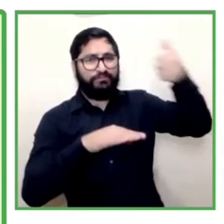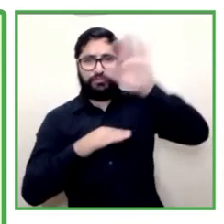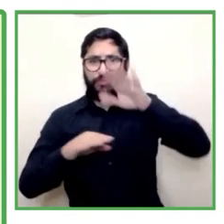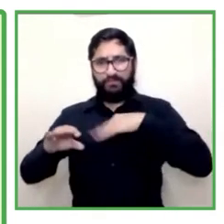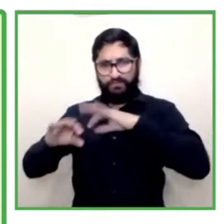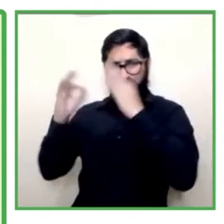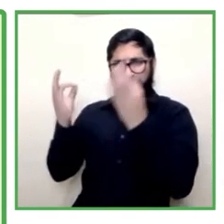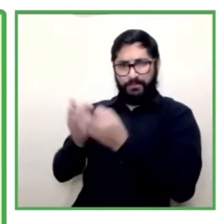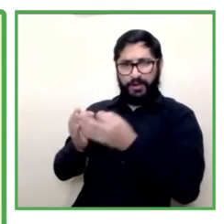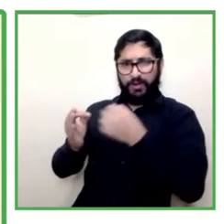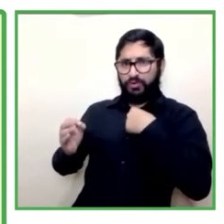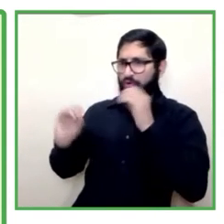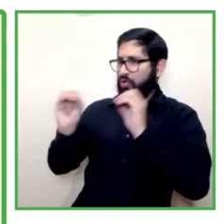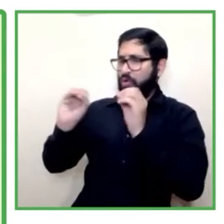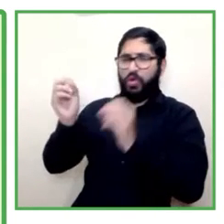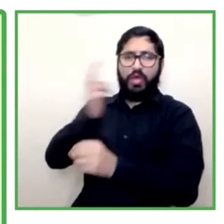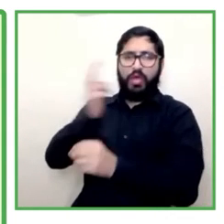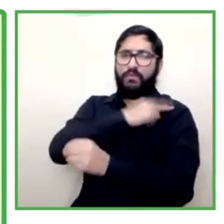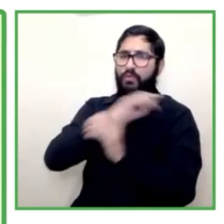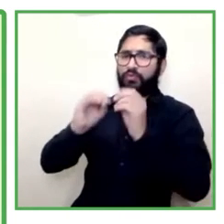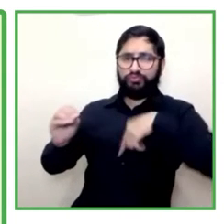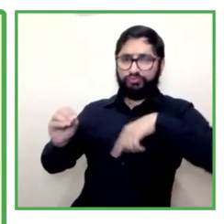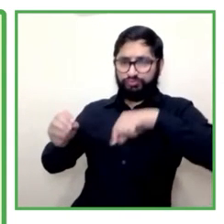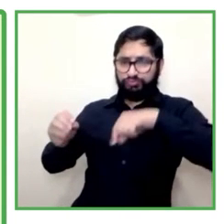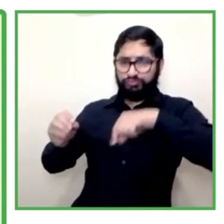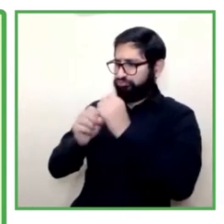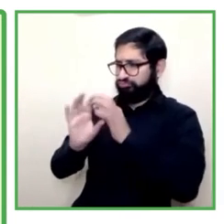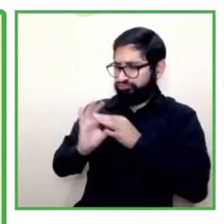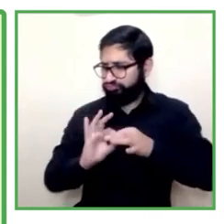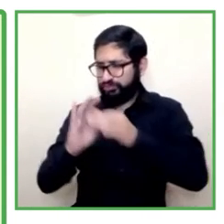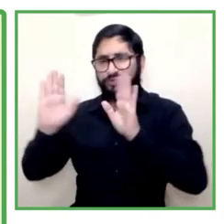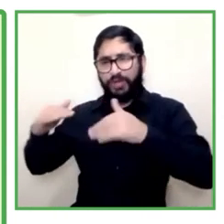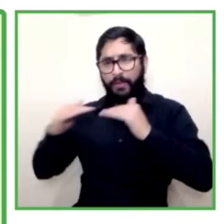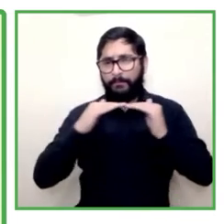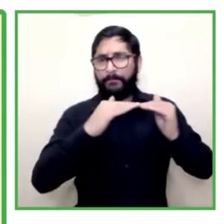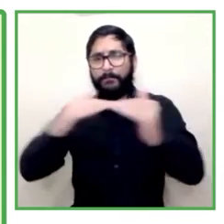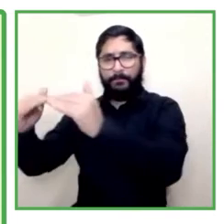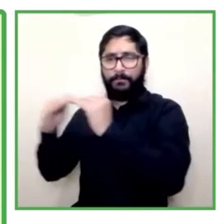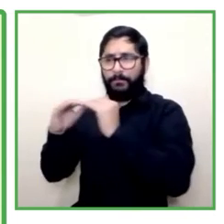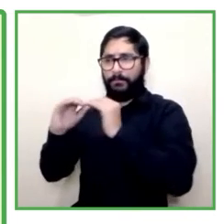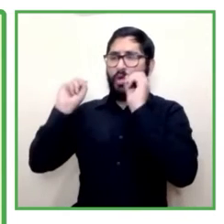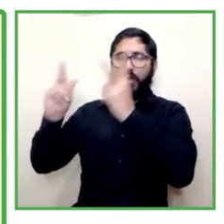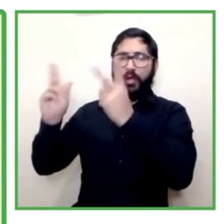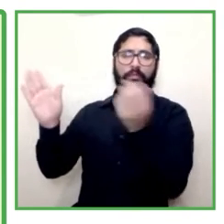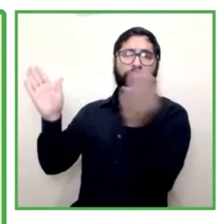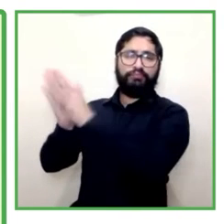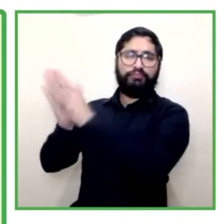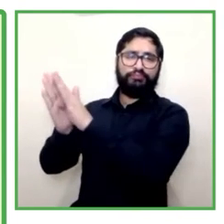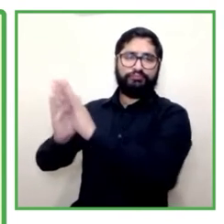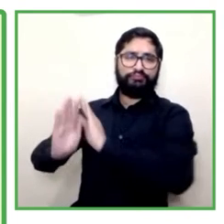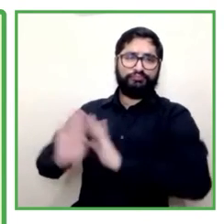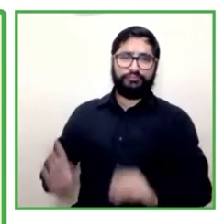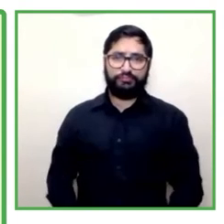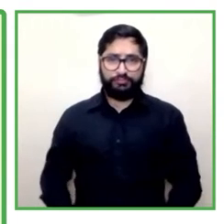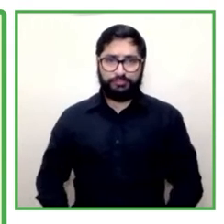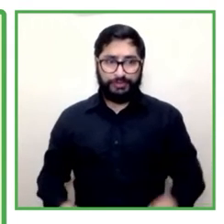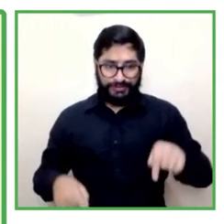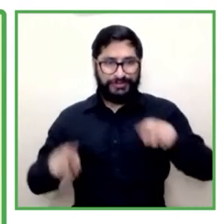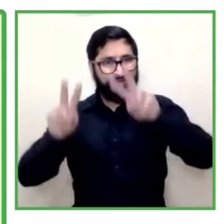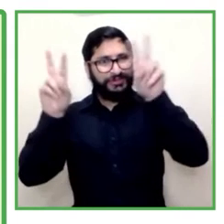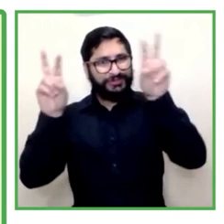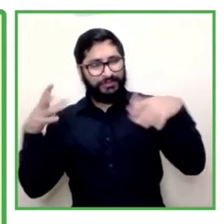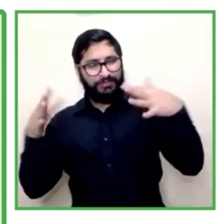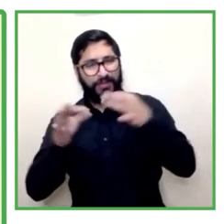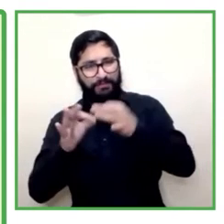Y en ese sentido yo quiero dejar ahora para terminar mi presentación un video